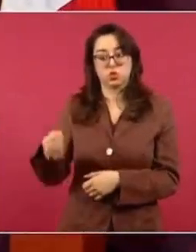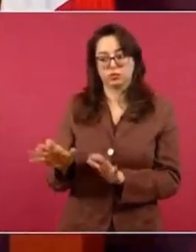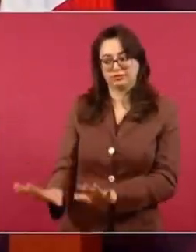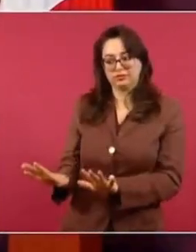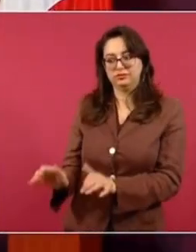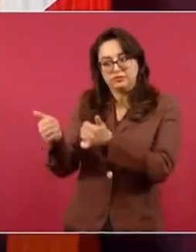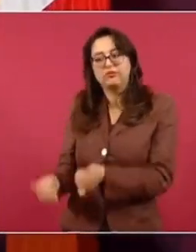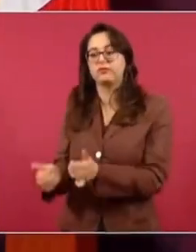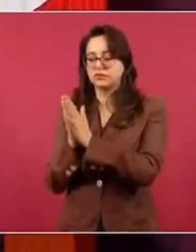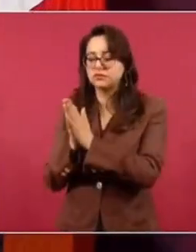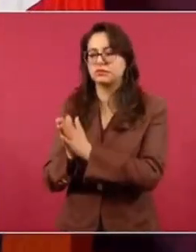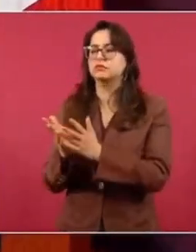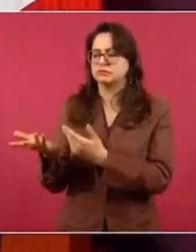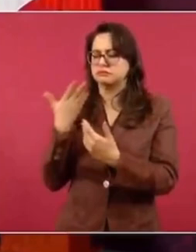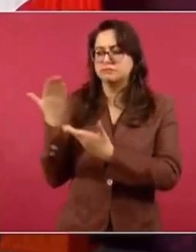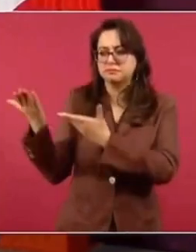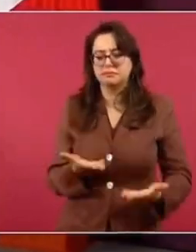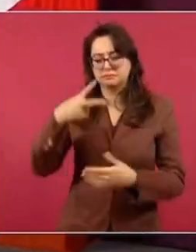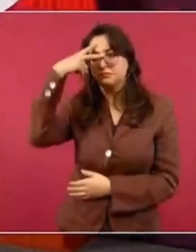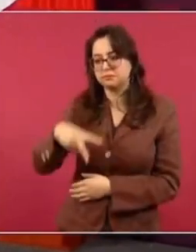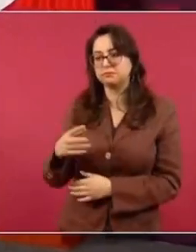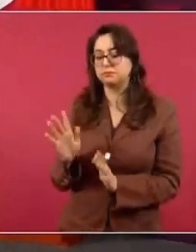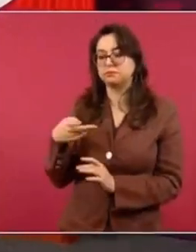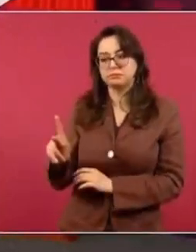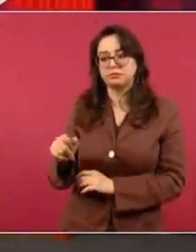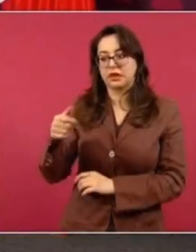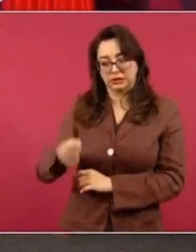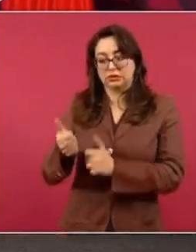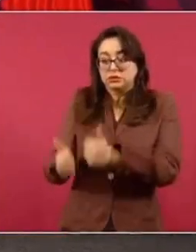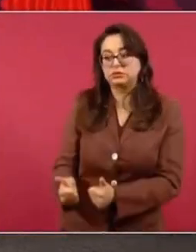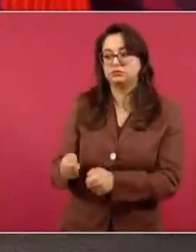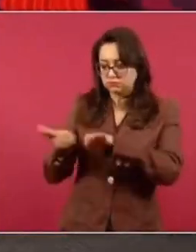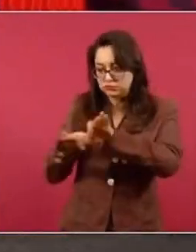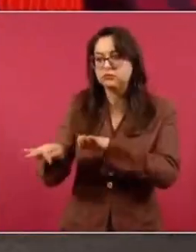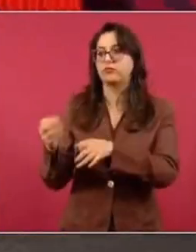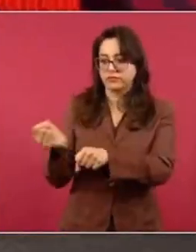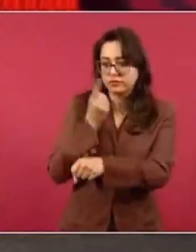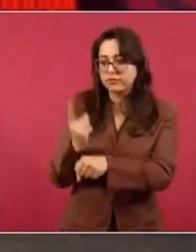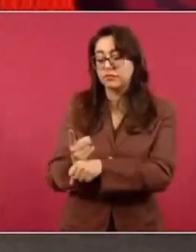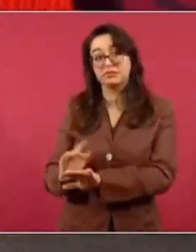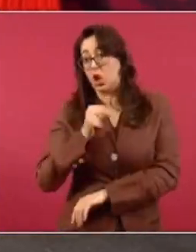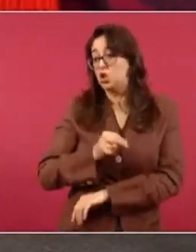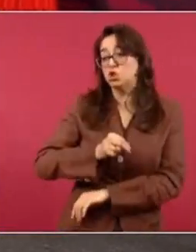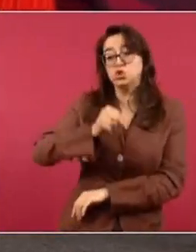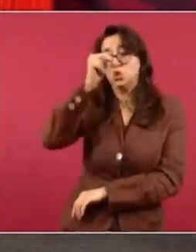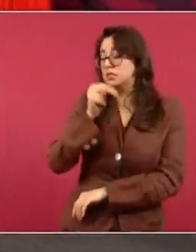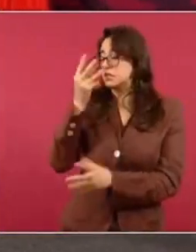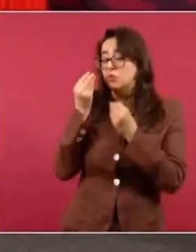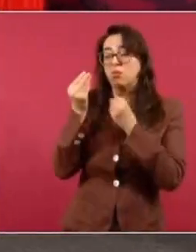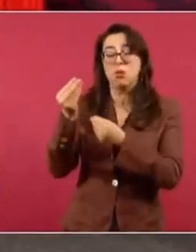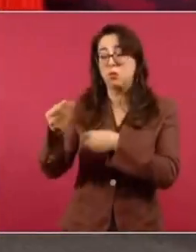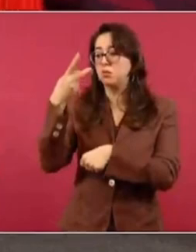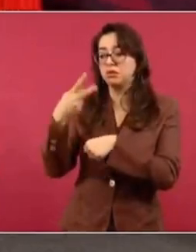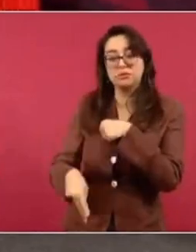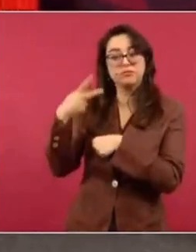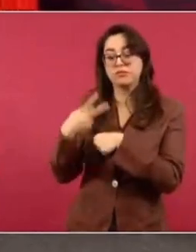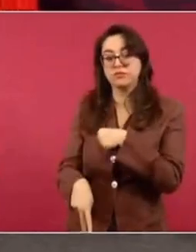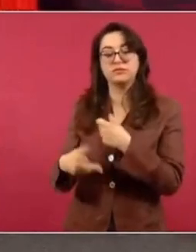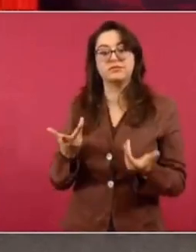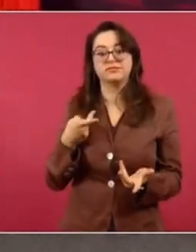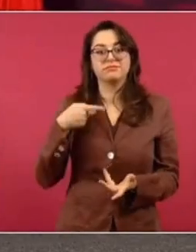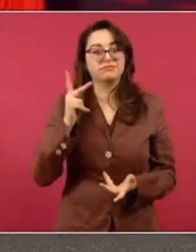a los migrantes, porque la travesía hacia el norte es riesgosa en extremo. Entonces tenemos que buscar